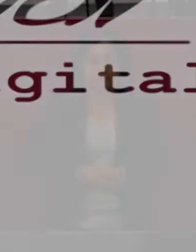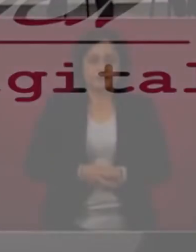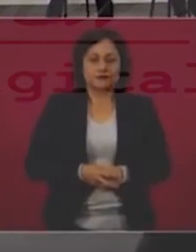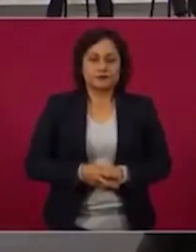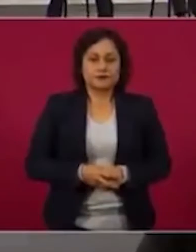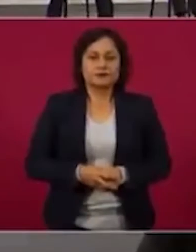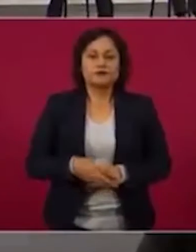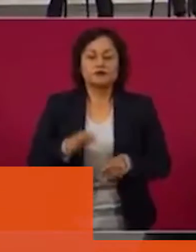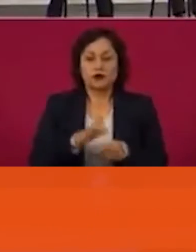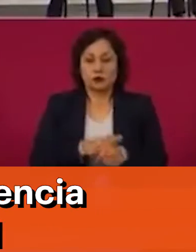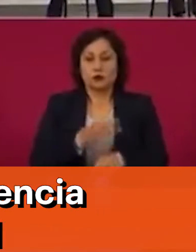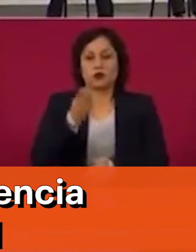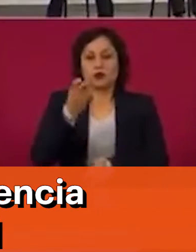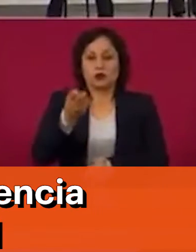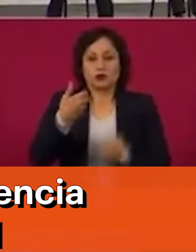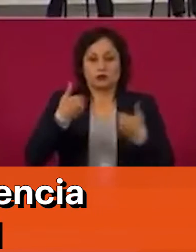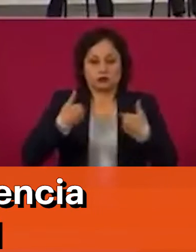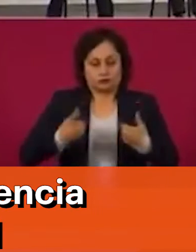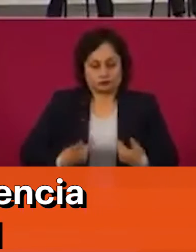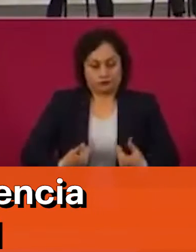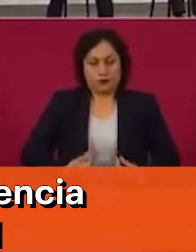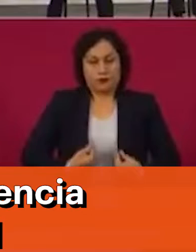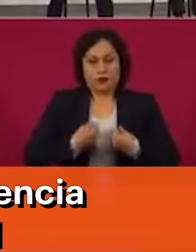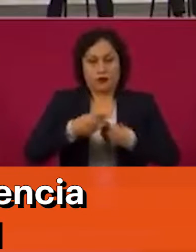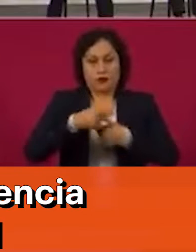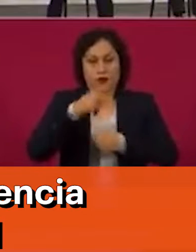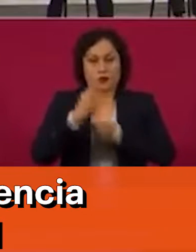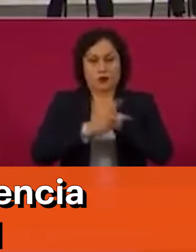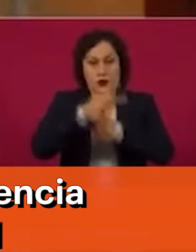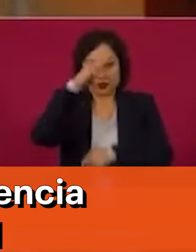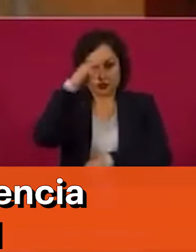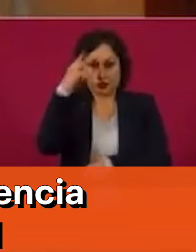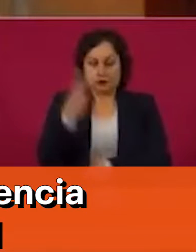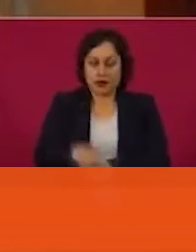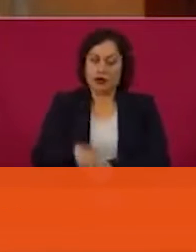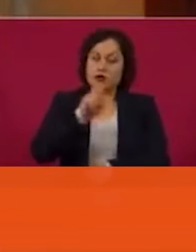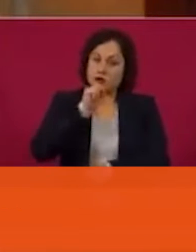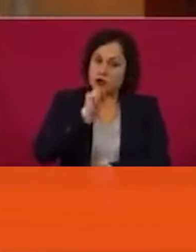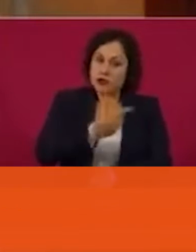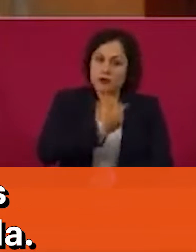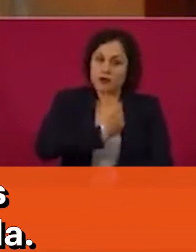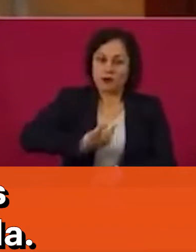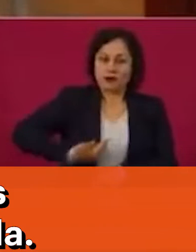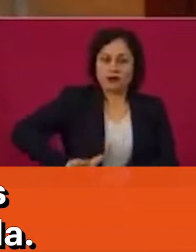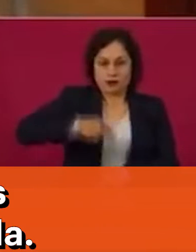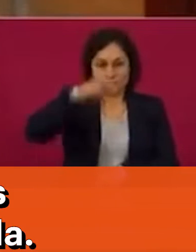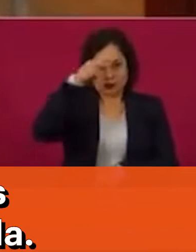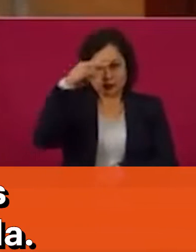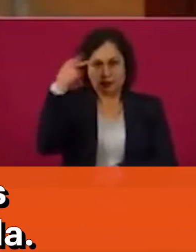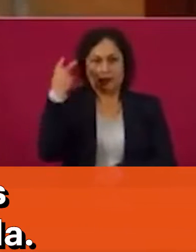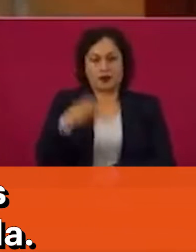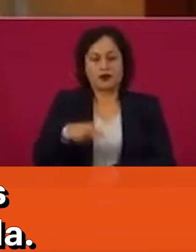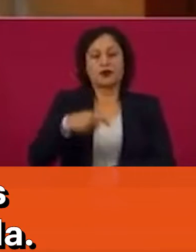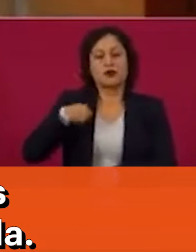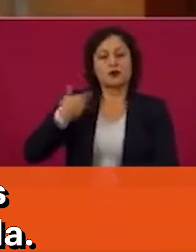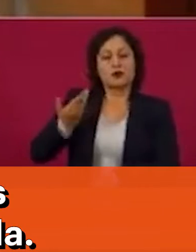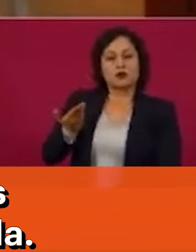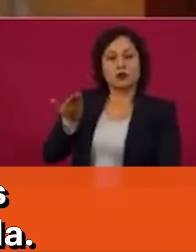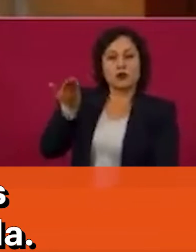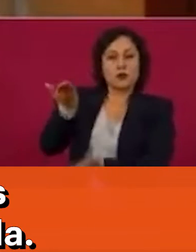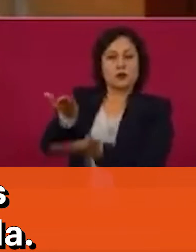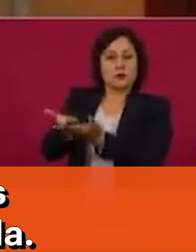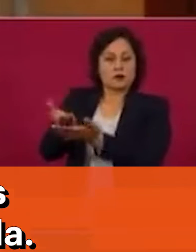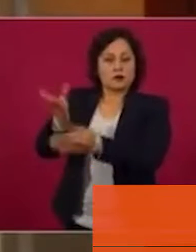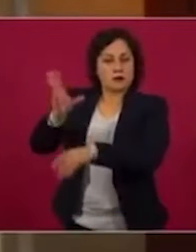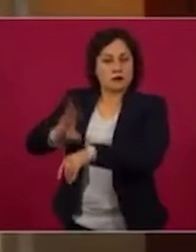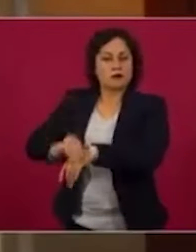Como ciudadano y presidente de la República, les solicito que se lleve a cabo una